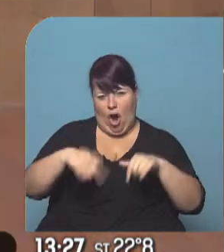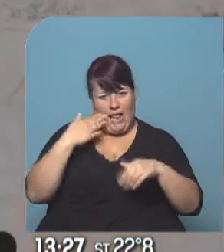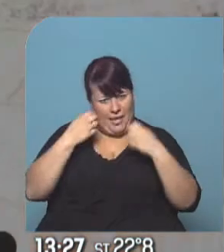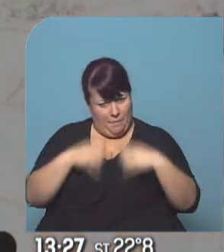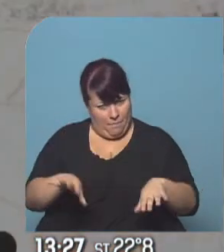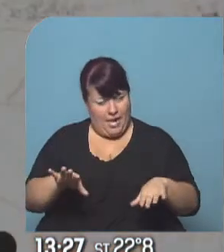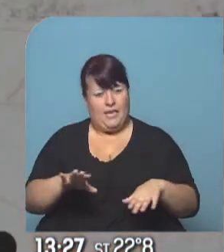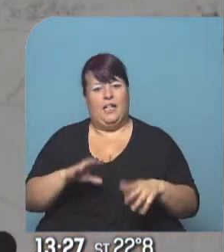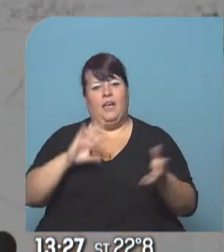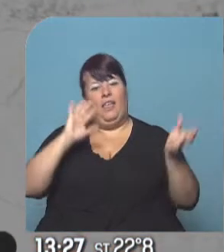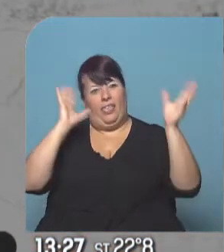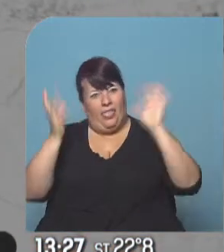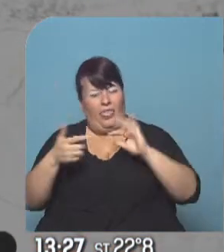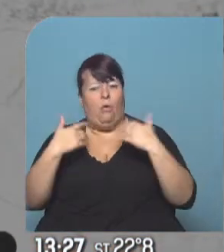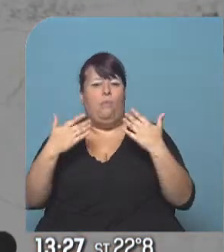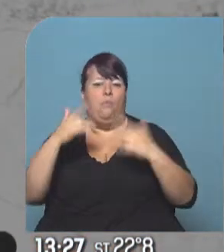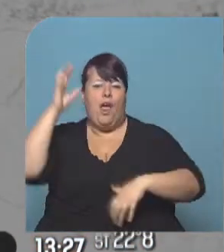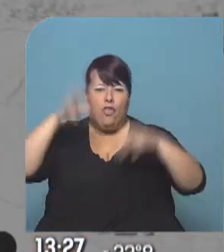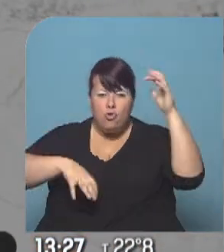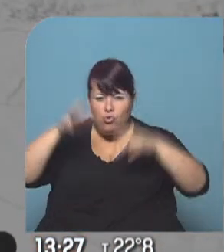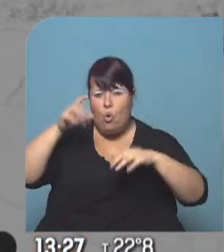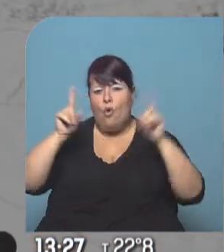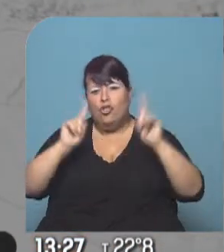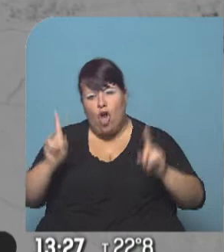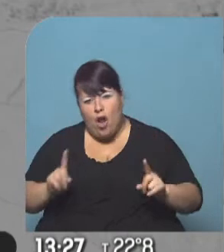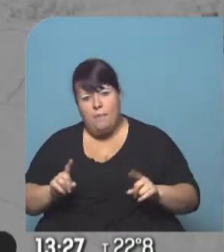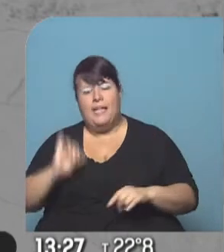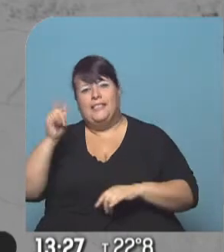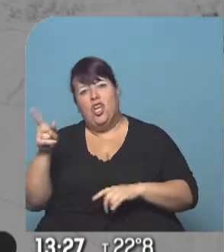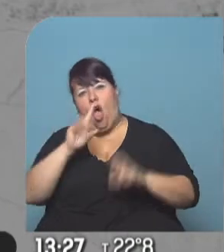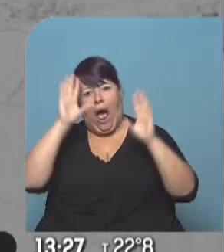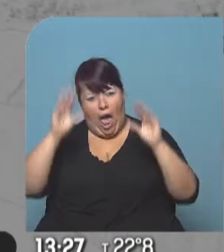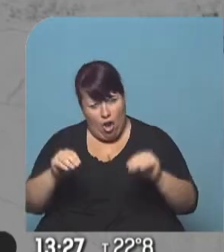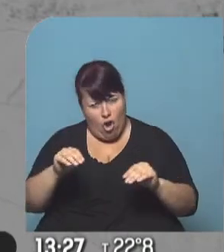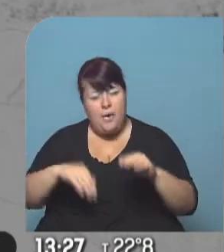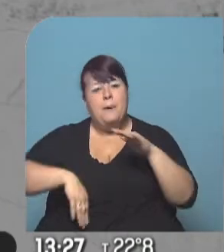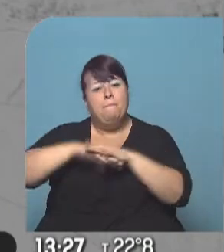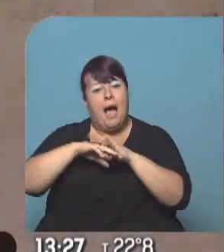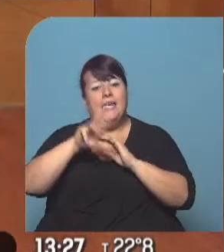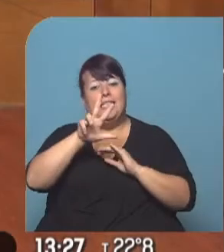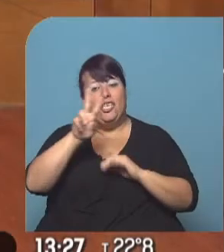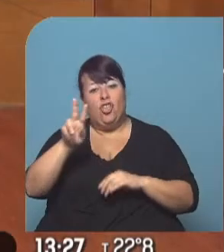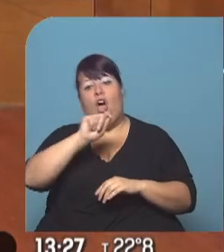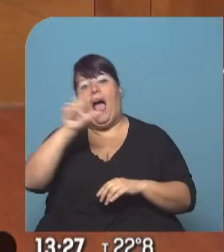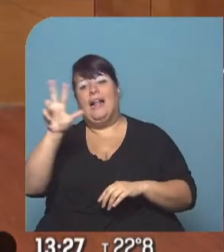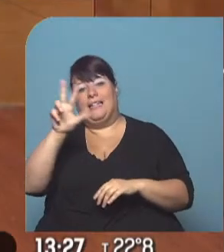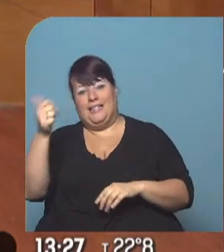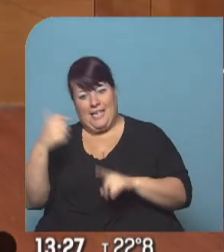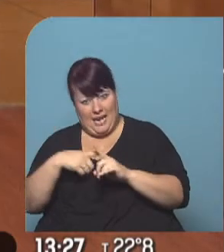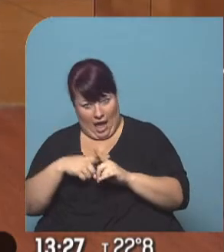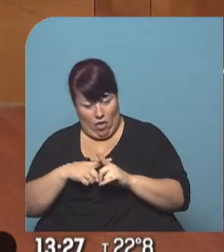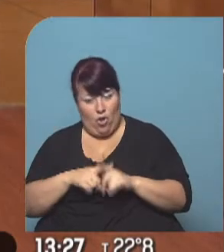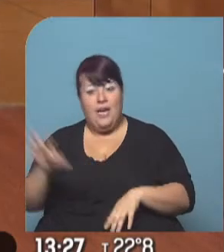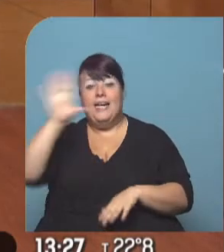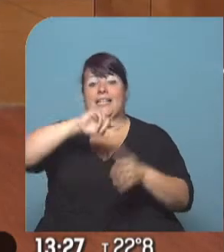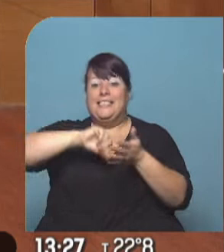tarde. Tiempo desmejorando, la posibilidad de algunos chaparrones, alguna tormenta en forma aislada hacia la noche, máximas de 32 a 36 grados. En la